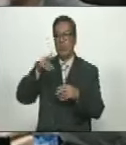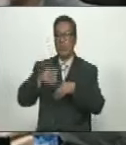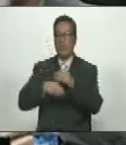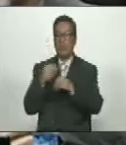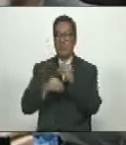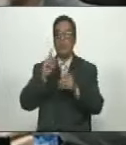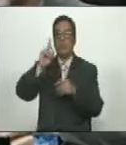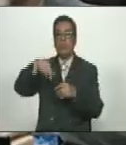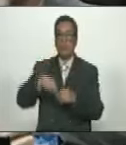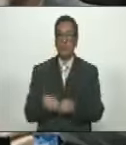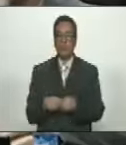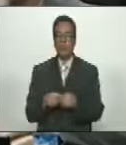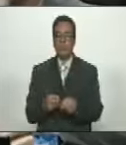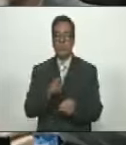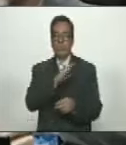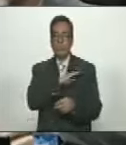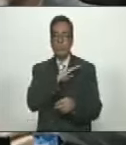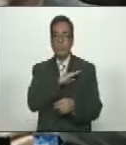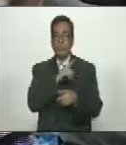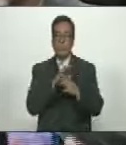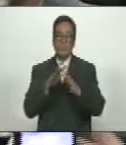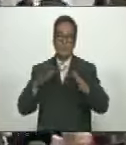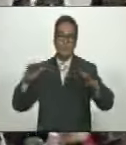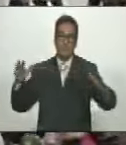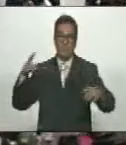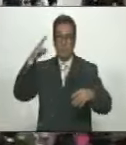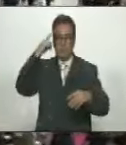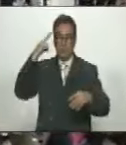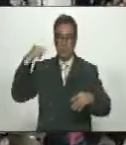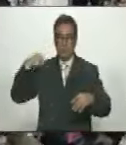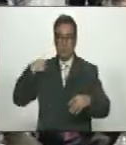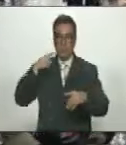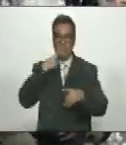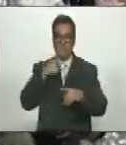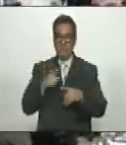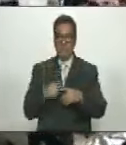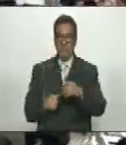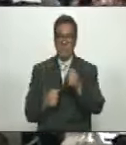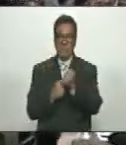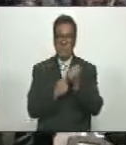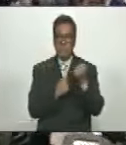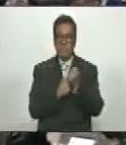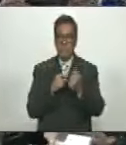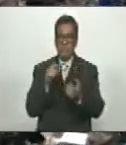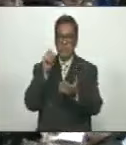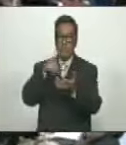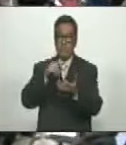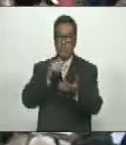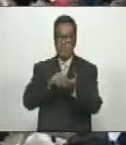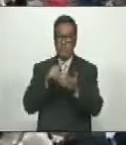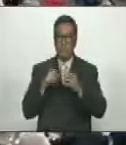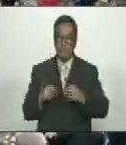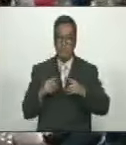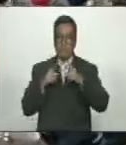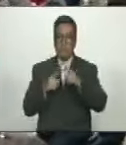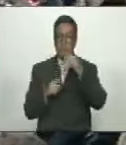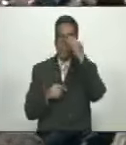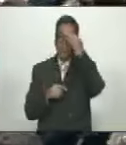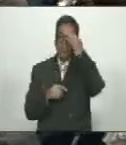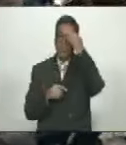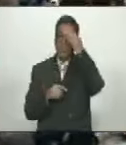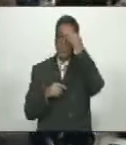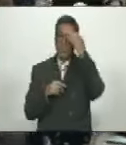Cual También Me Correspondió El Gigantísimo Honor De Haber Aportado Mi Granito De Arena Mediante